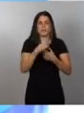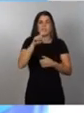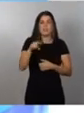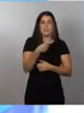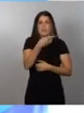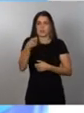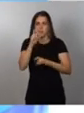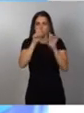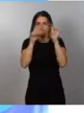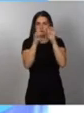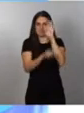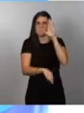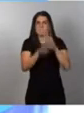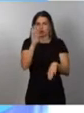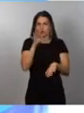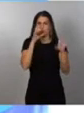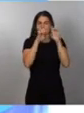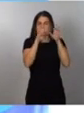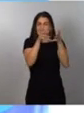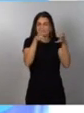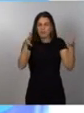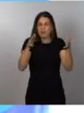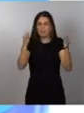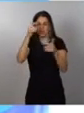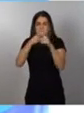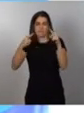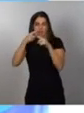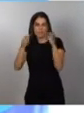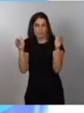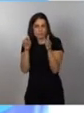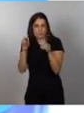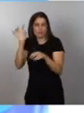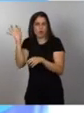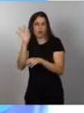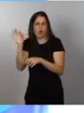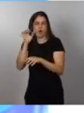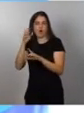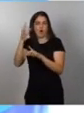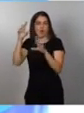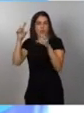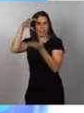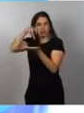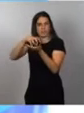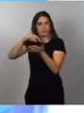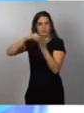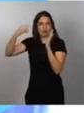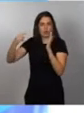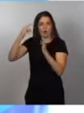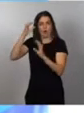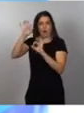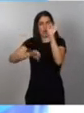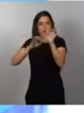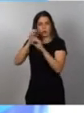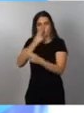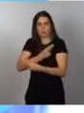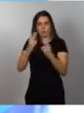desde grandes empresas y pymes a centros tecnológicos y organismos públicos de investigación. Este momento es nuestra